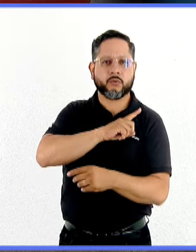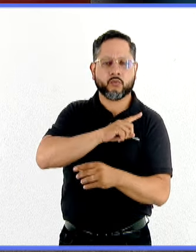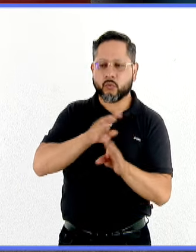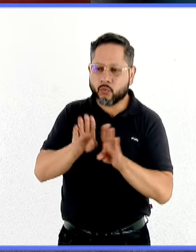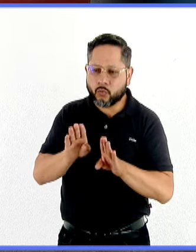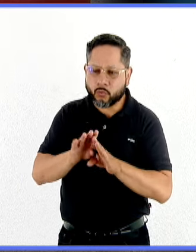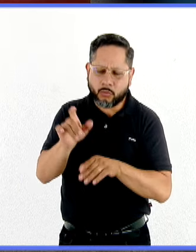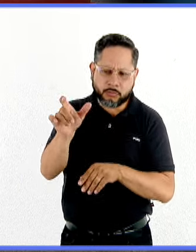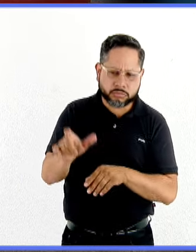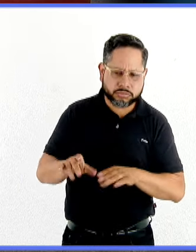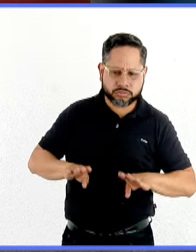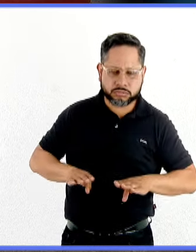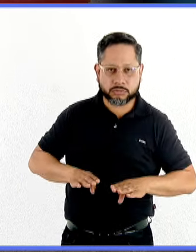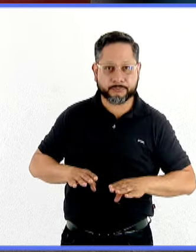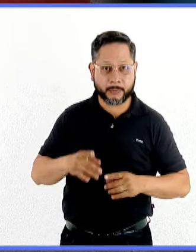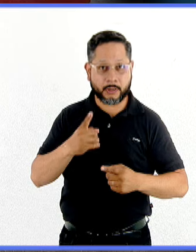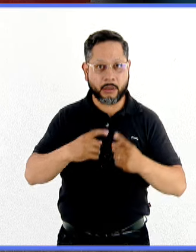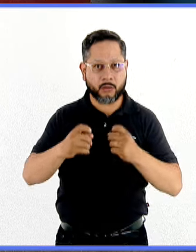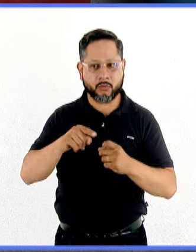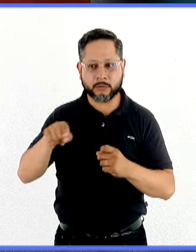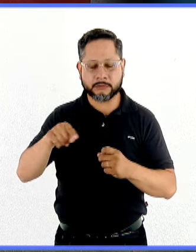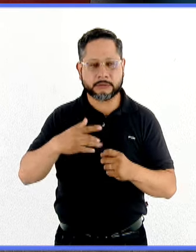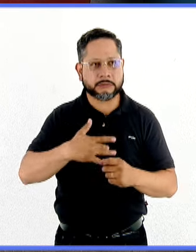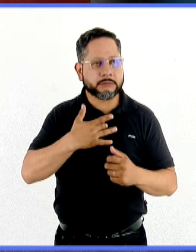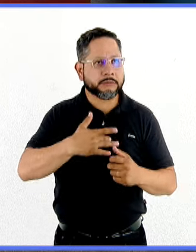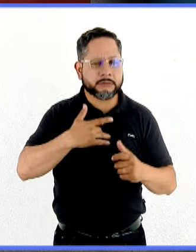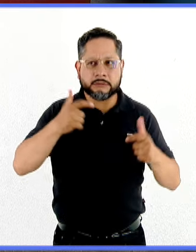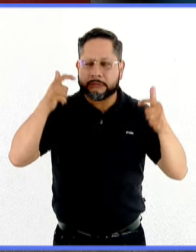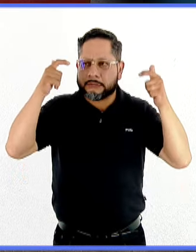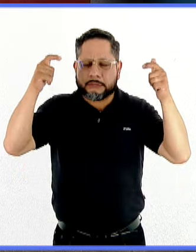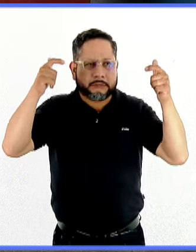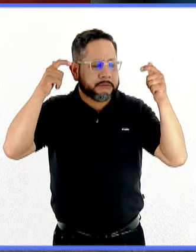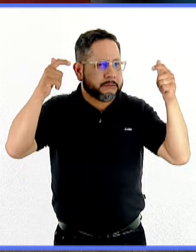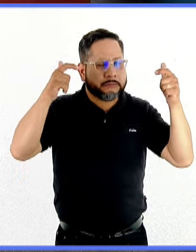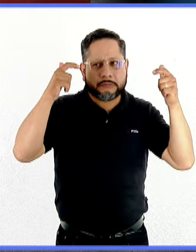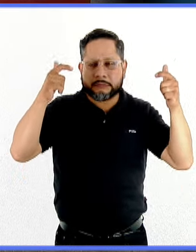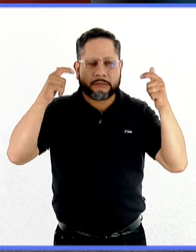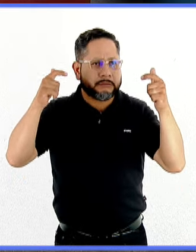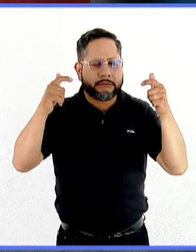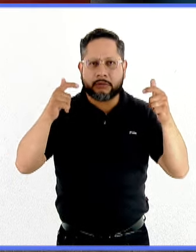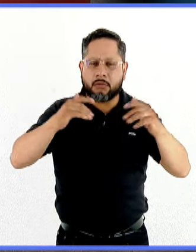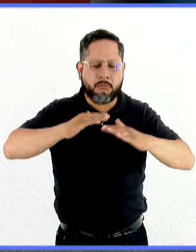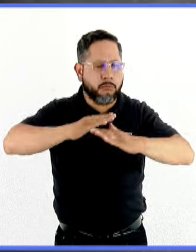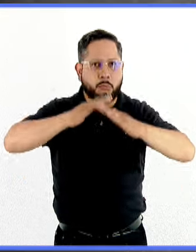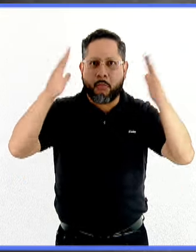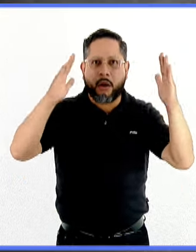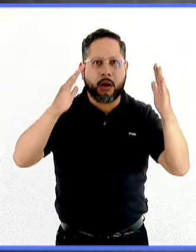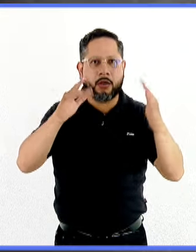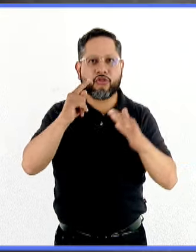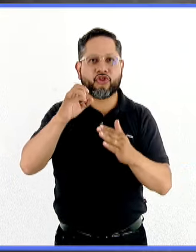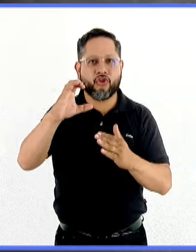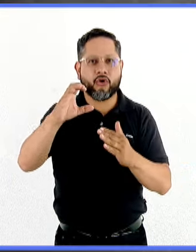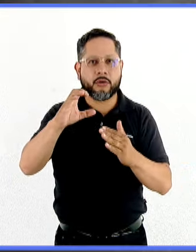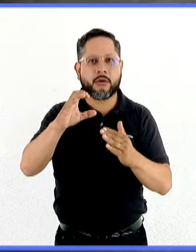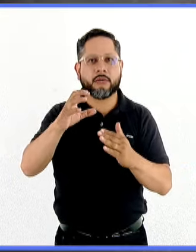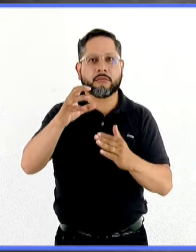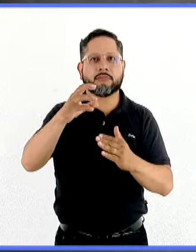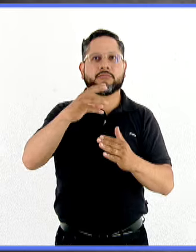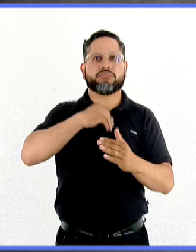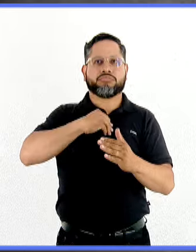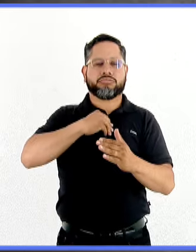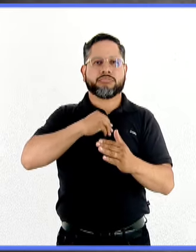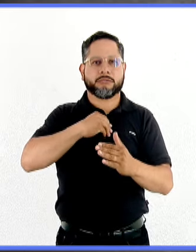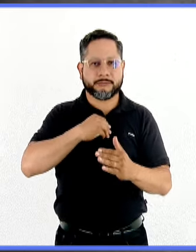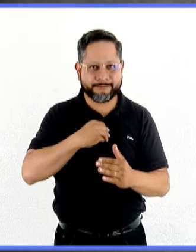responden mucho al estrés, o sea, hay factores estresantes que justamente, digamos, que explotan o permiten debutar más la sintomatología.